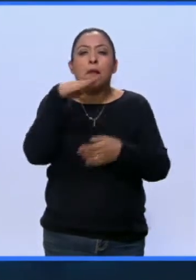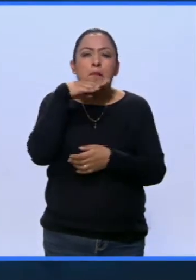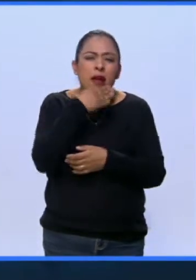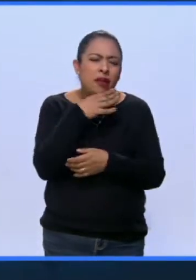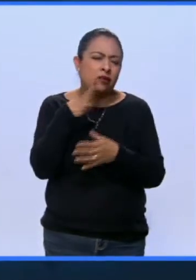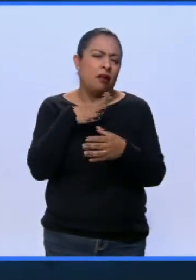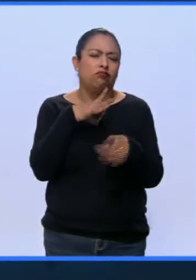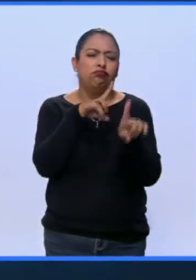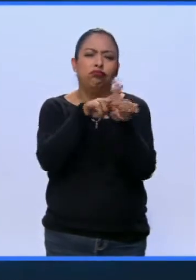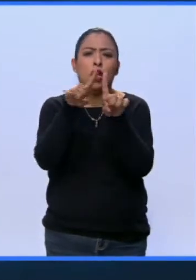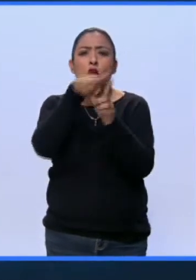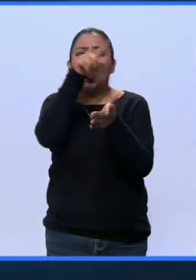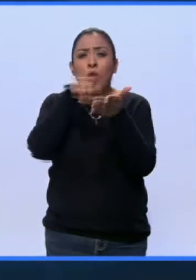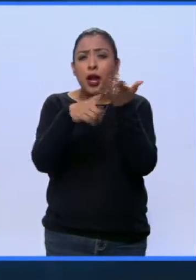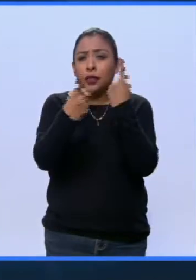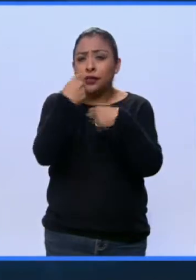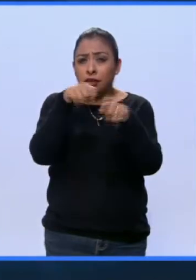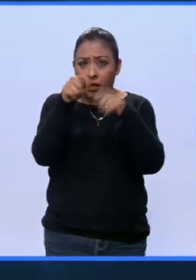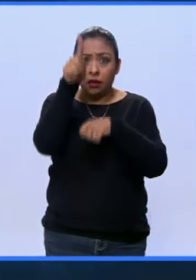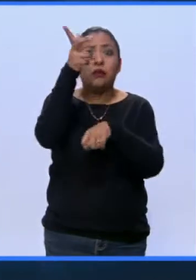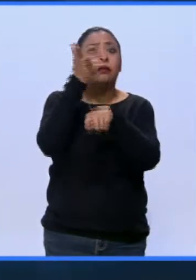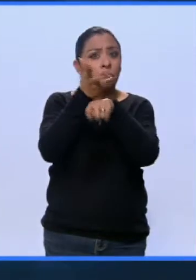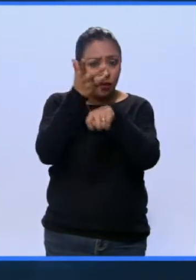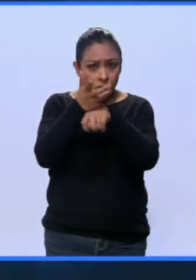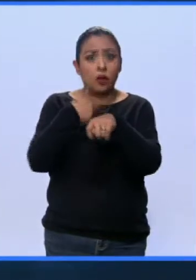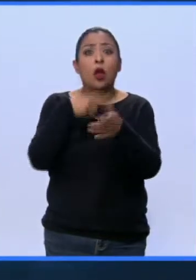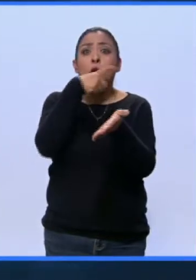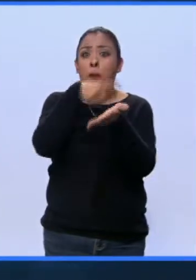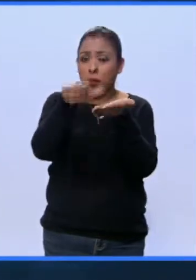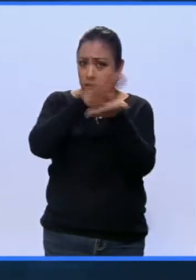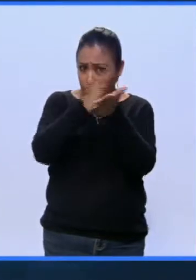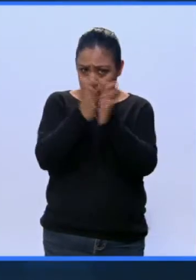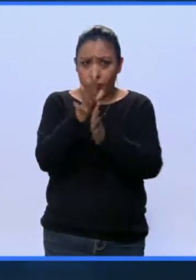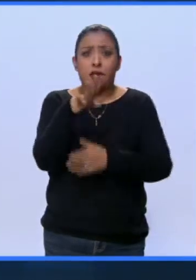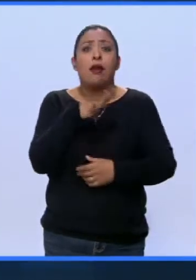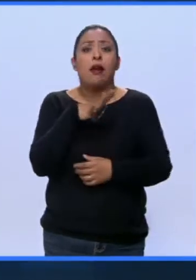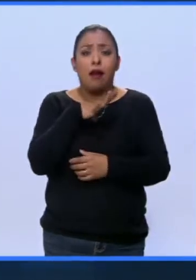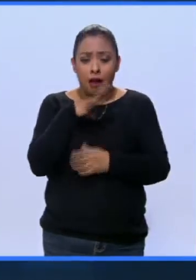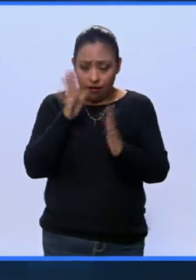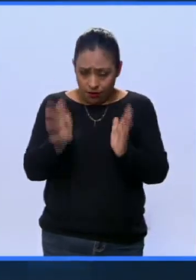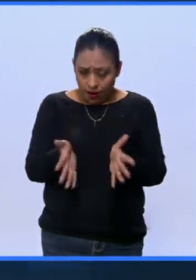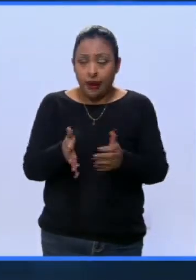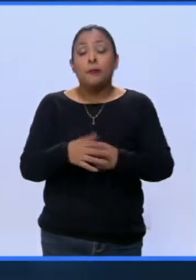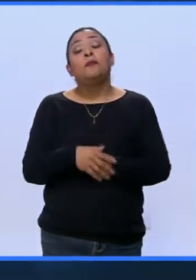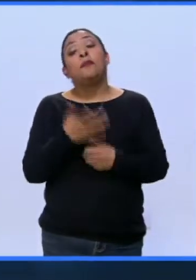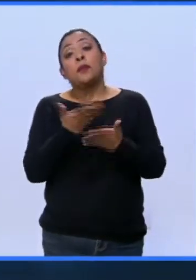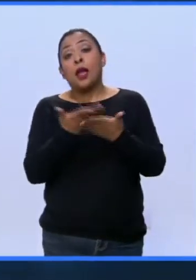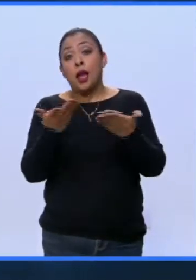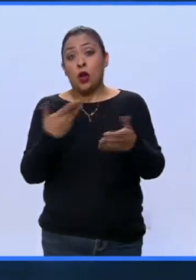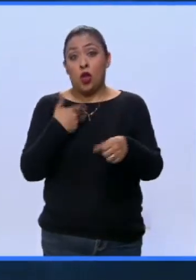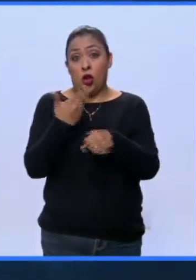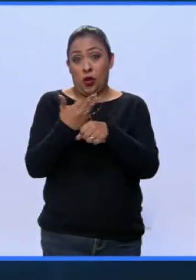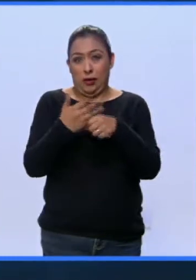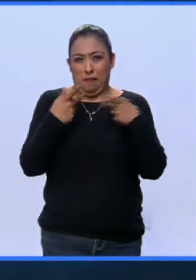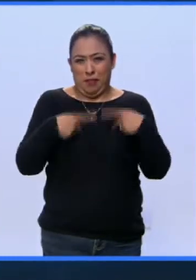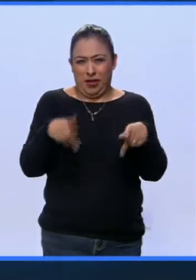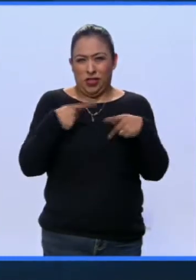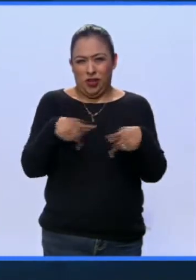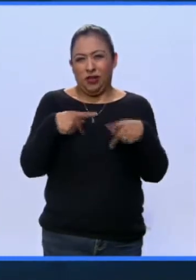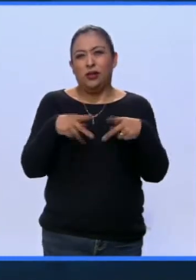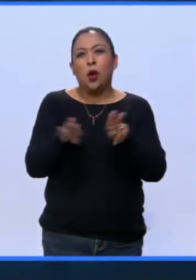tortillerías ya en Estados Unidos. Y, bueno, ahora que tenemos productores de unos